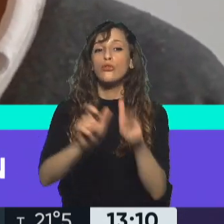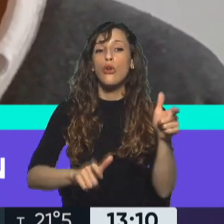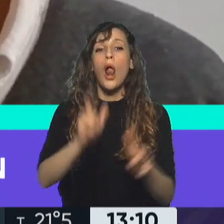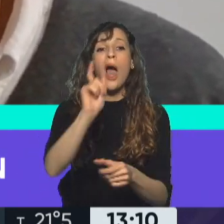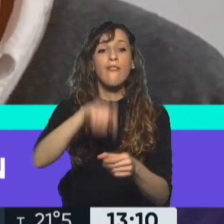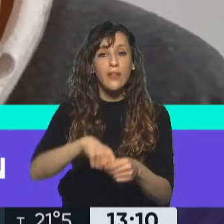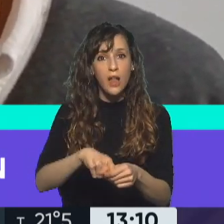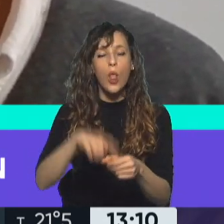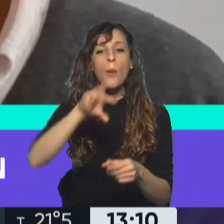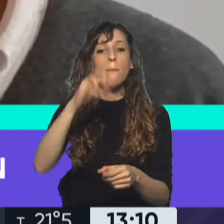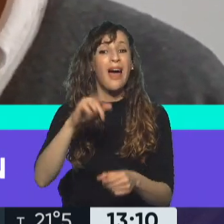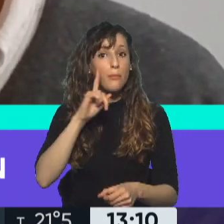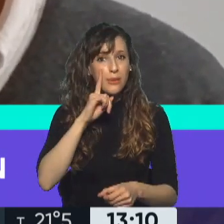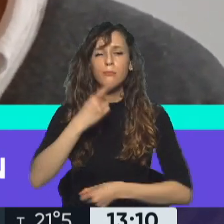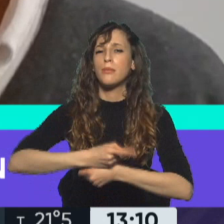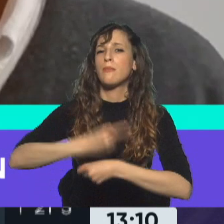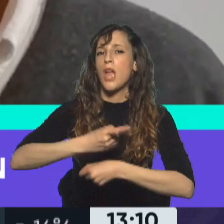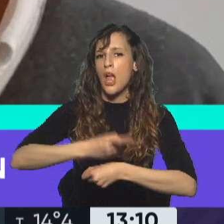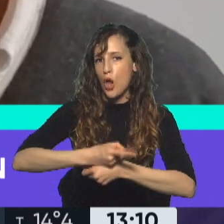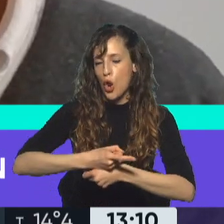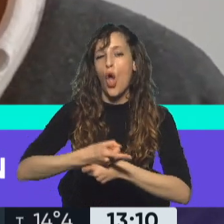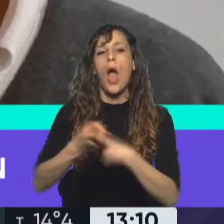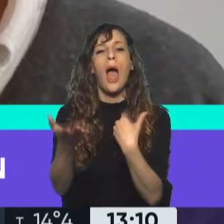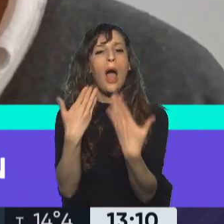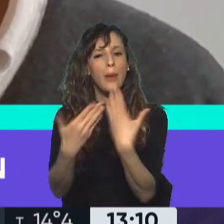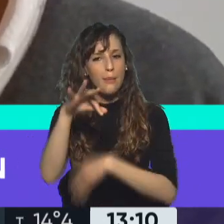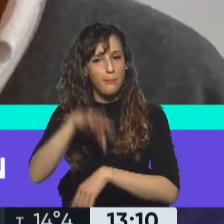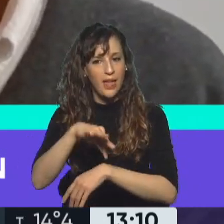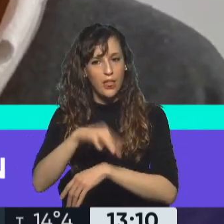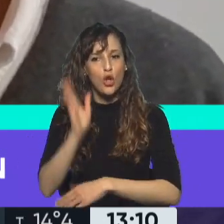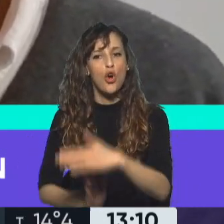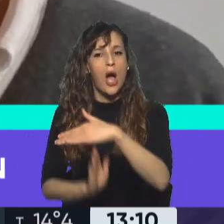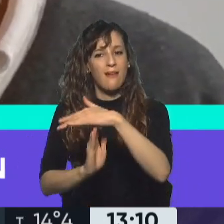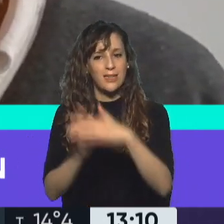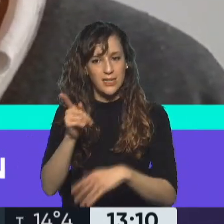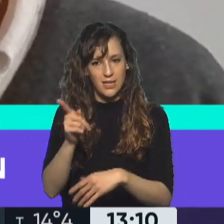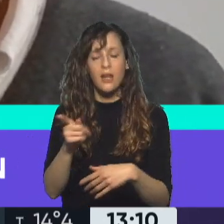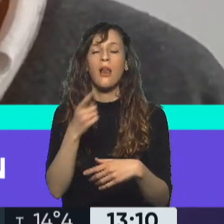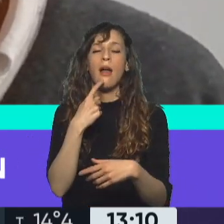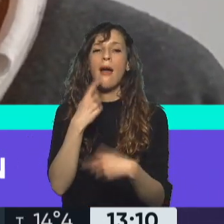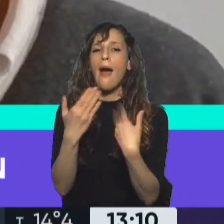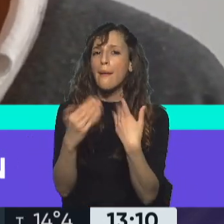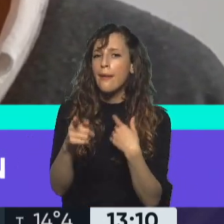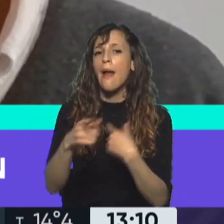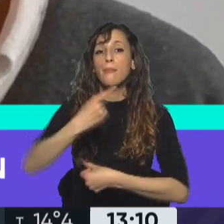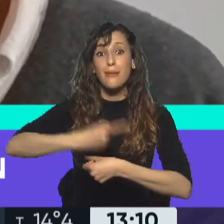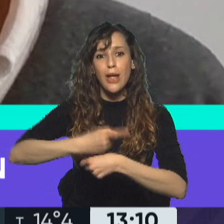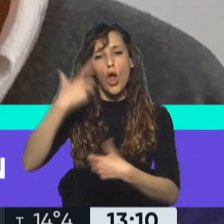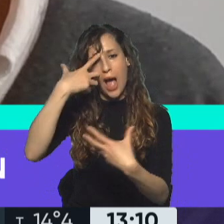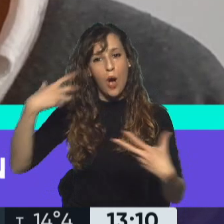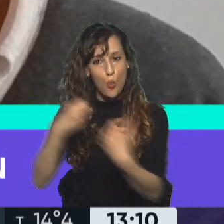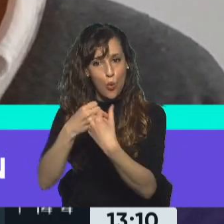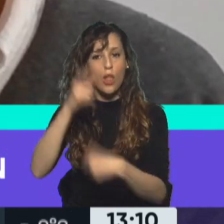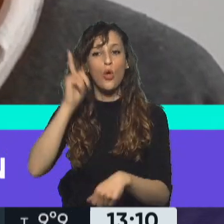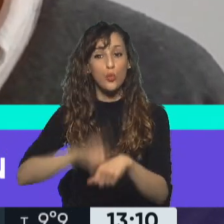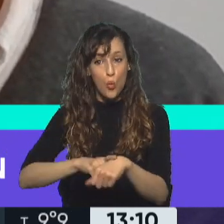comunicarse con su médico de cabecera, y arreglar con él o con ella el turno para tener esta consulta a través